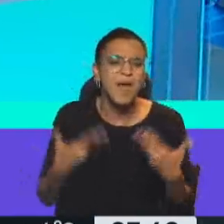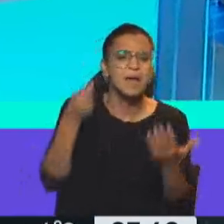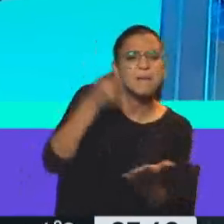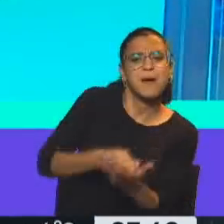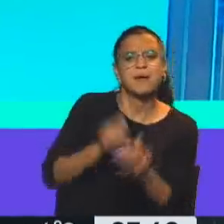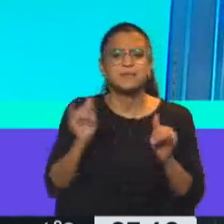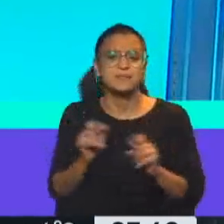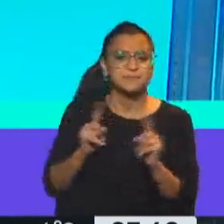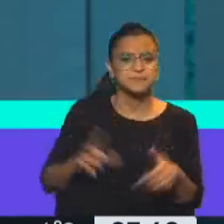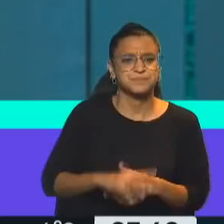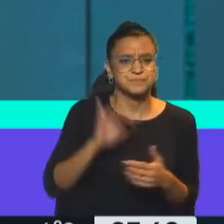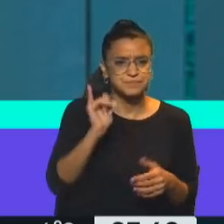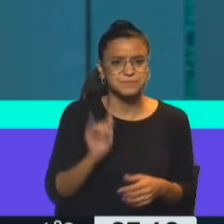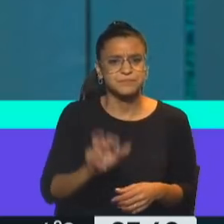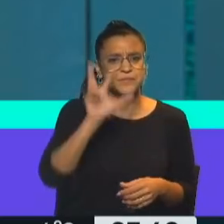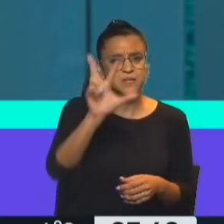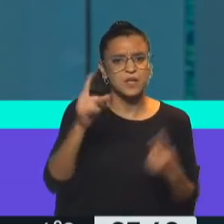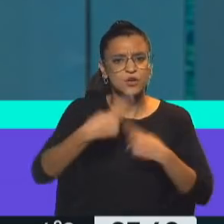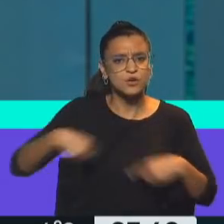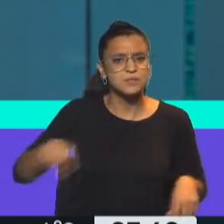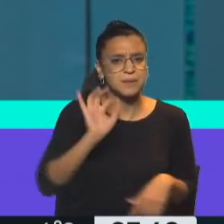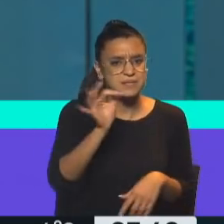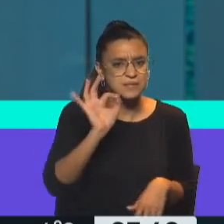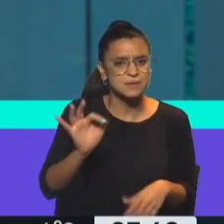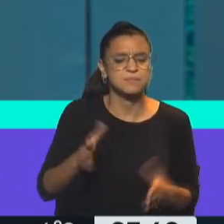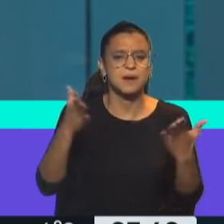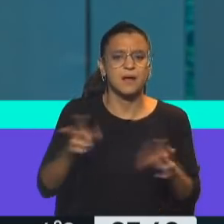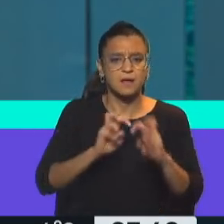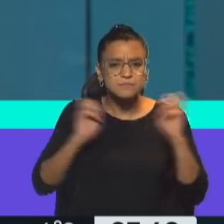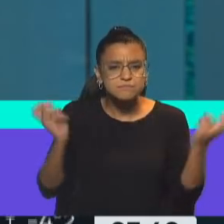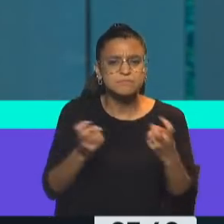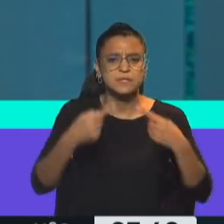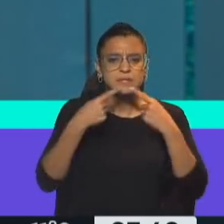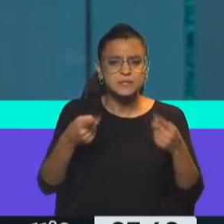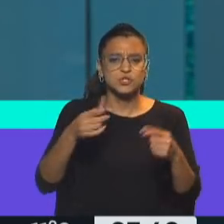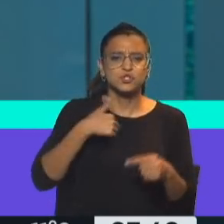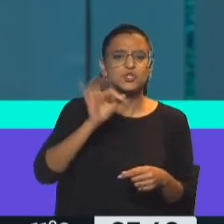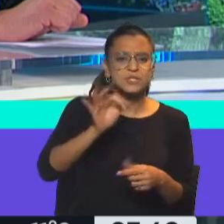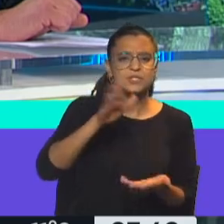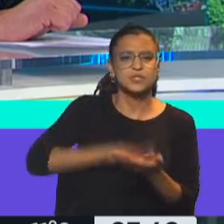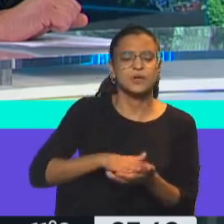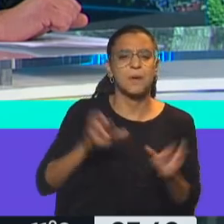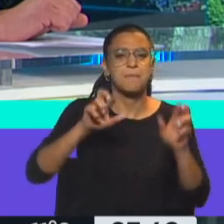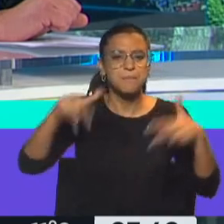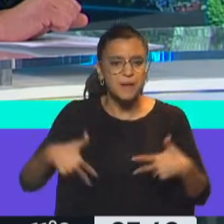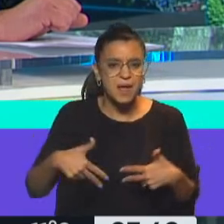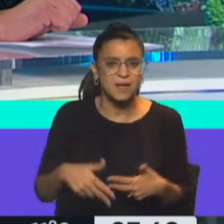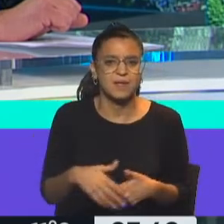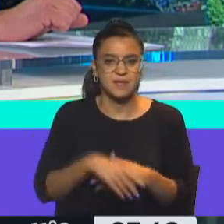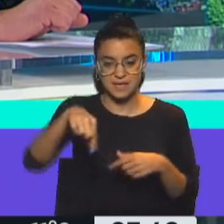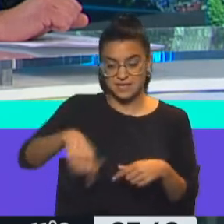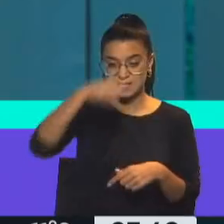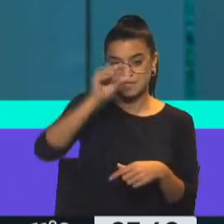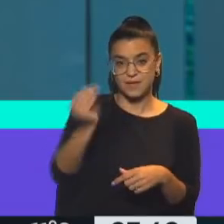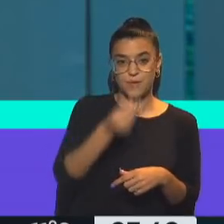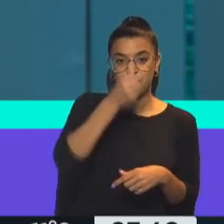pago, qué no pasa, Flor. Así es, tres puntos para tener en cuenta, para sentarte a la mesa y decir sé todo sobre el plan plurianual. Este fin de semana.